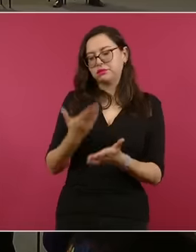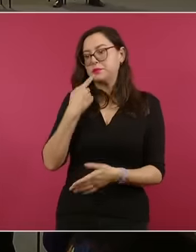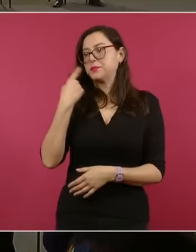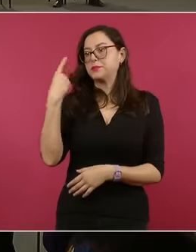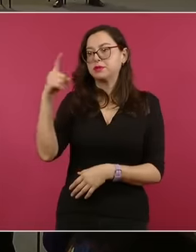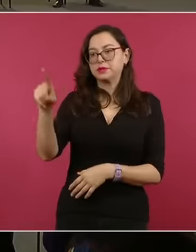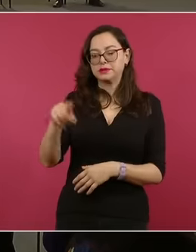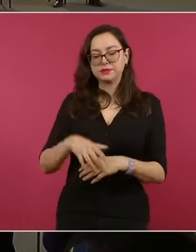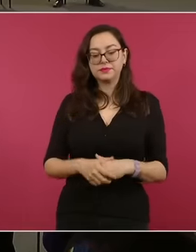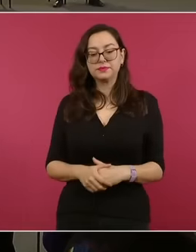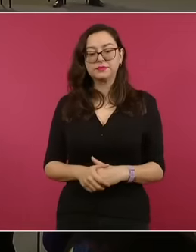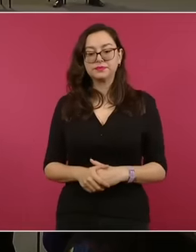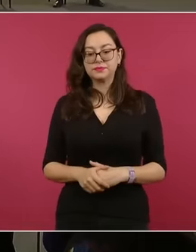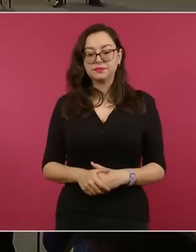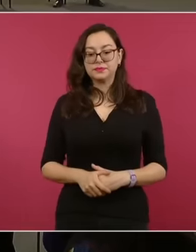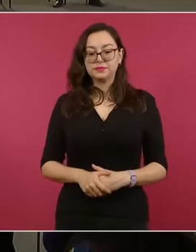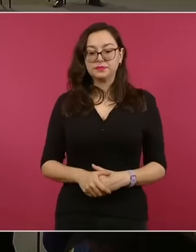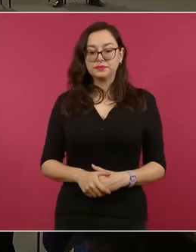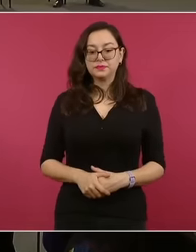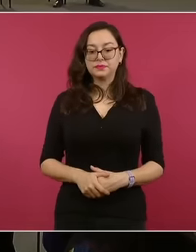esta demanda. Muchas gracias, señor presidente.